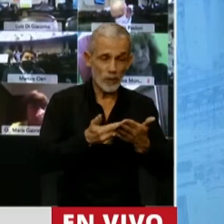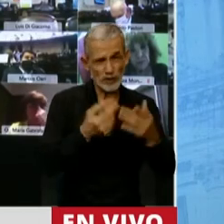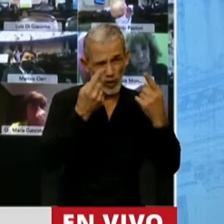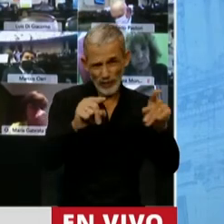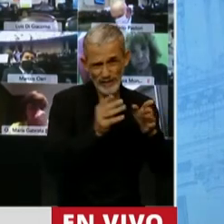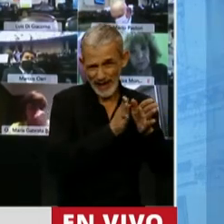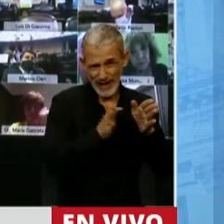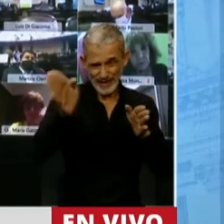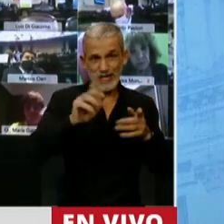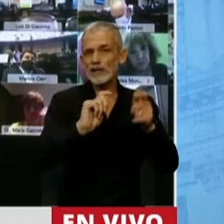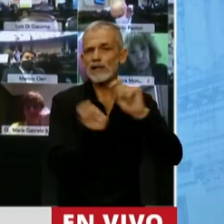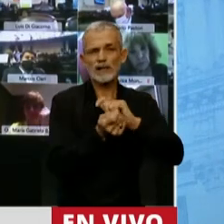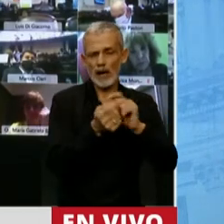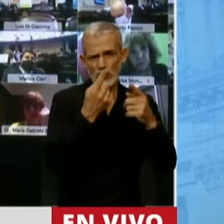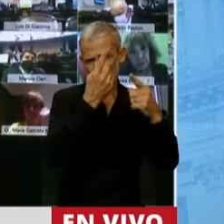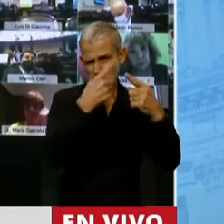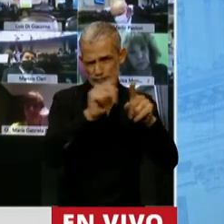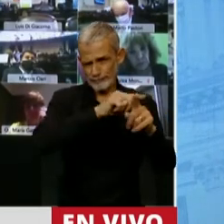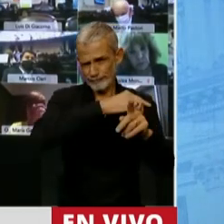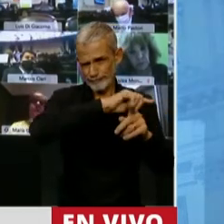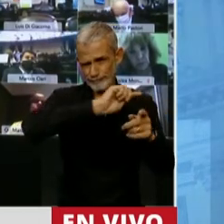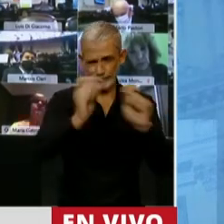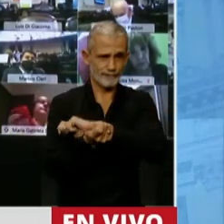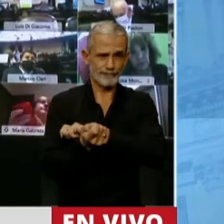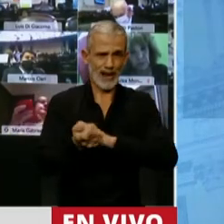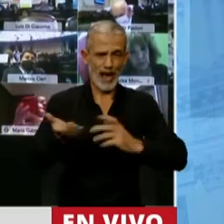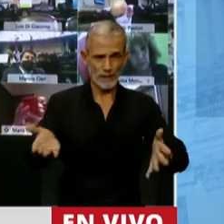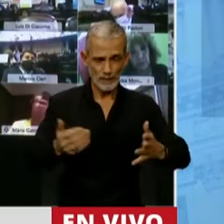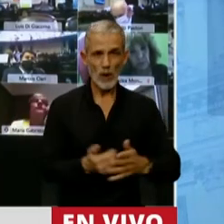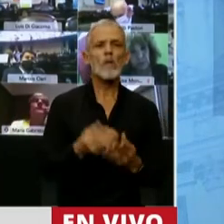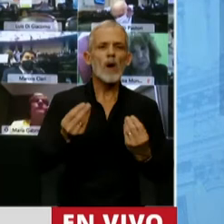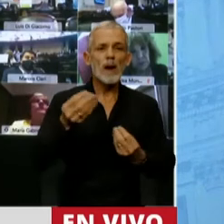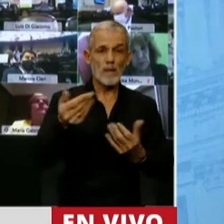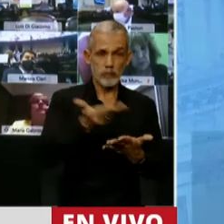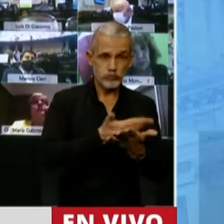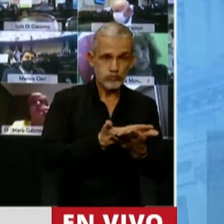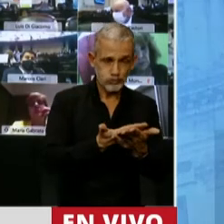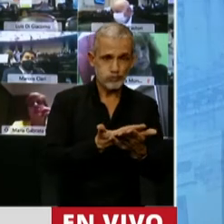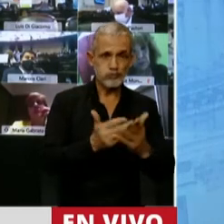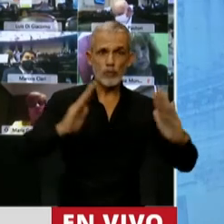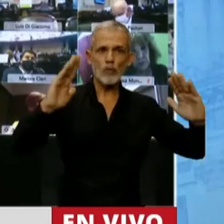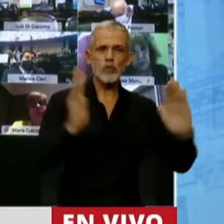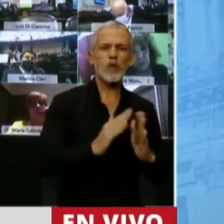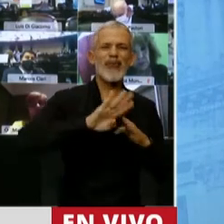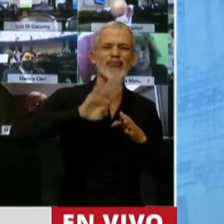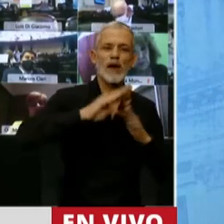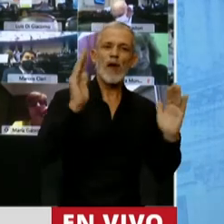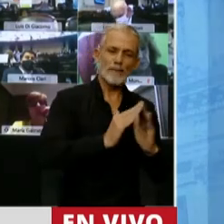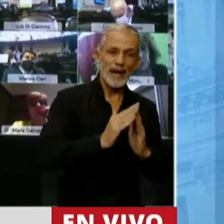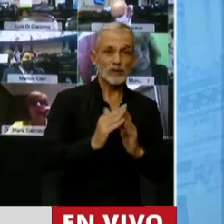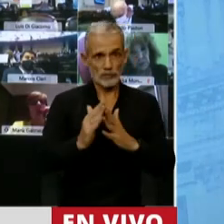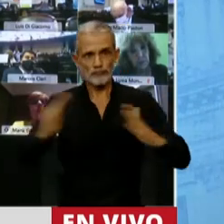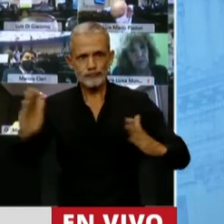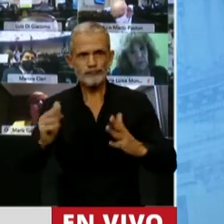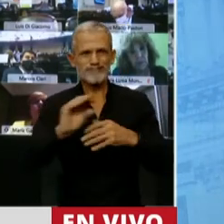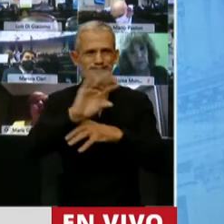es un cambio de 180 grados donde la partida que cae drásticamente son los servicios de deuda y lo que aumenta son los servicios